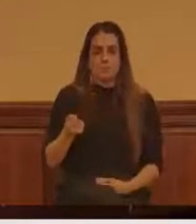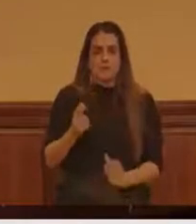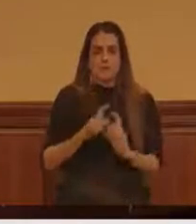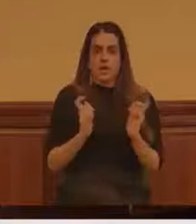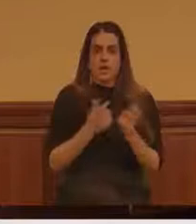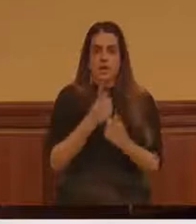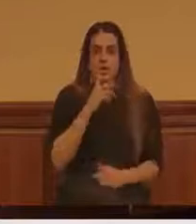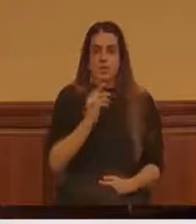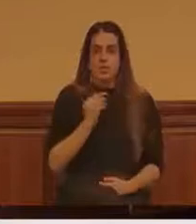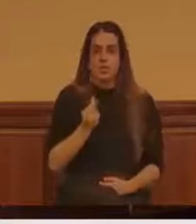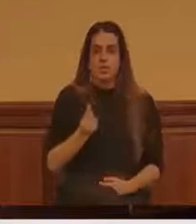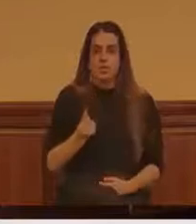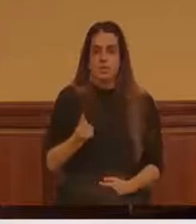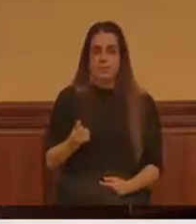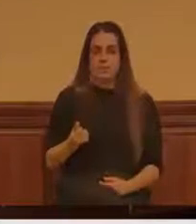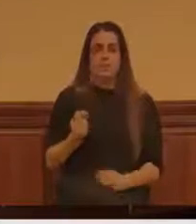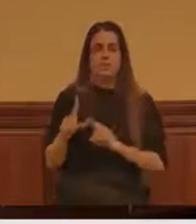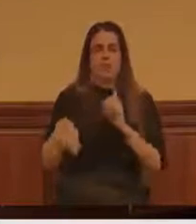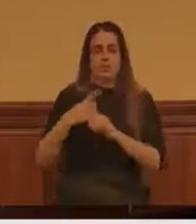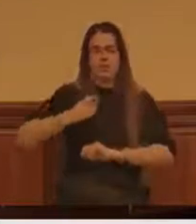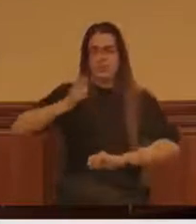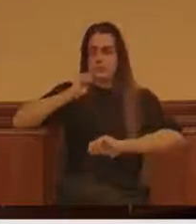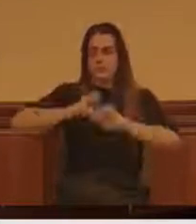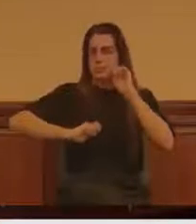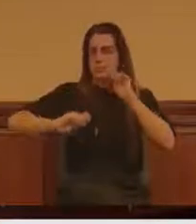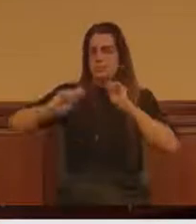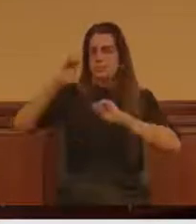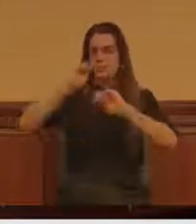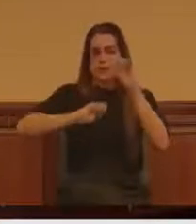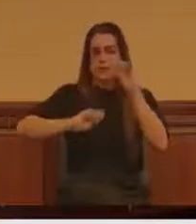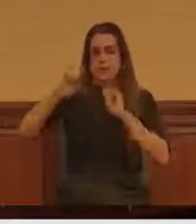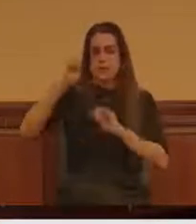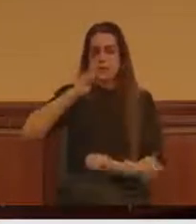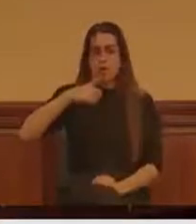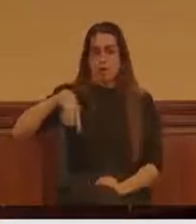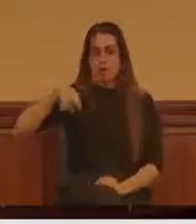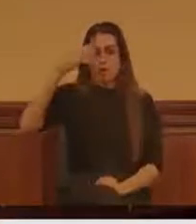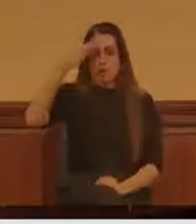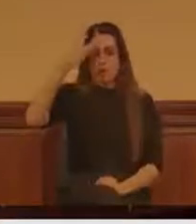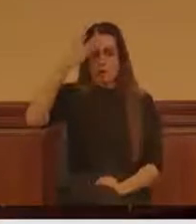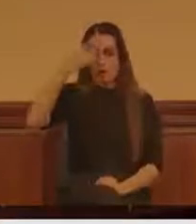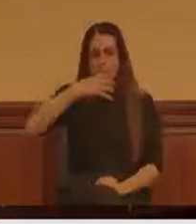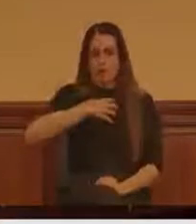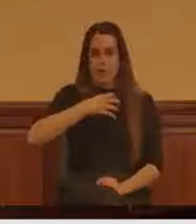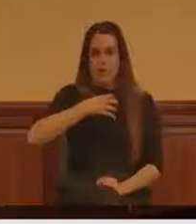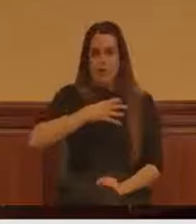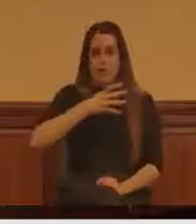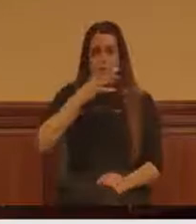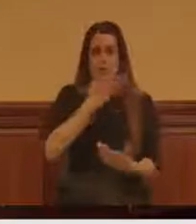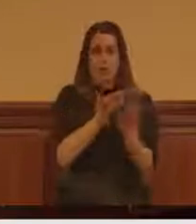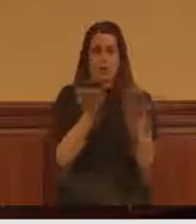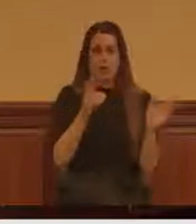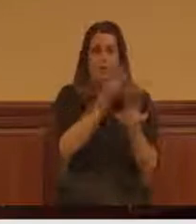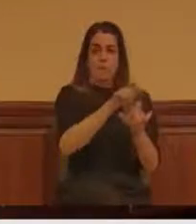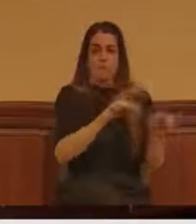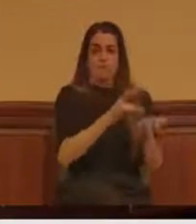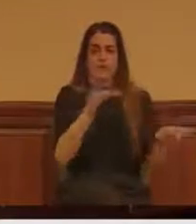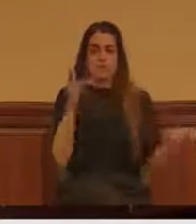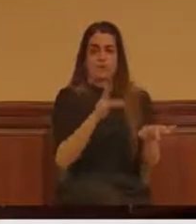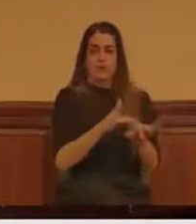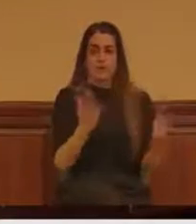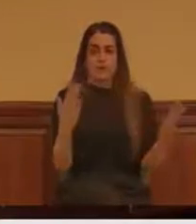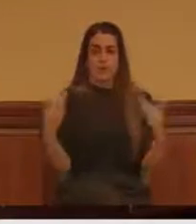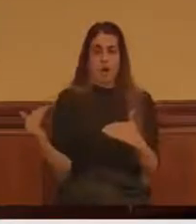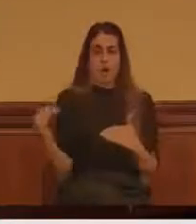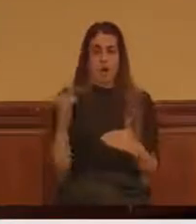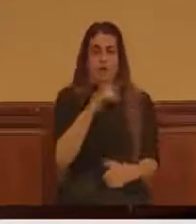o sea, no se pueden imaginar ustedes lo que pude llorar ante la falta de sensibilidad que demostró tener esta